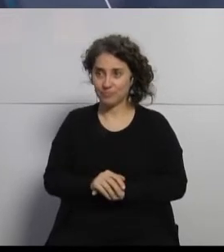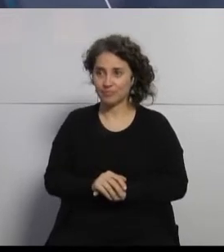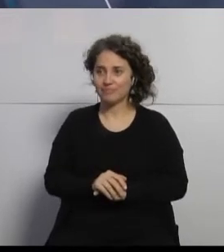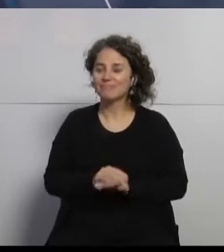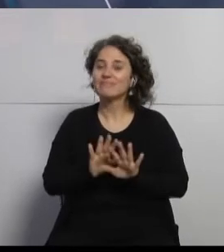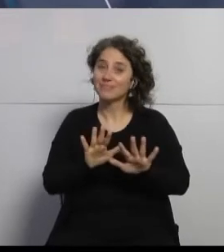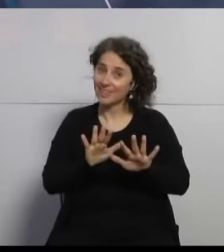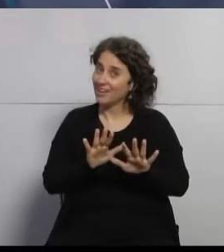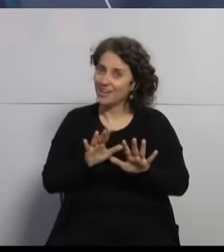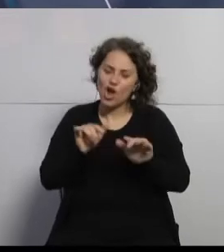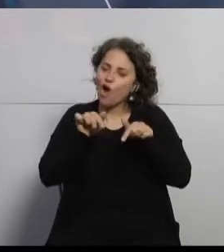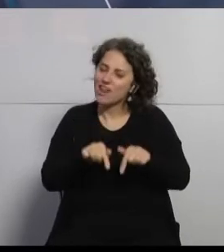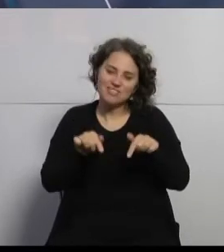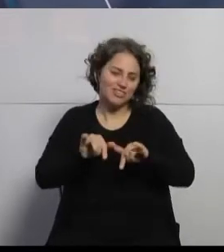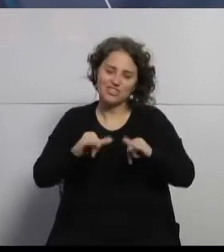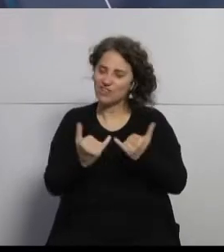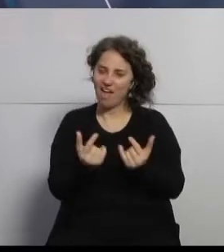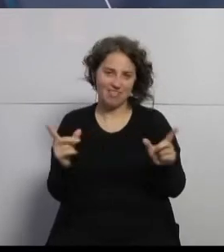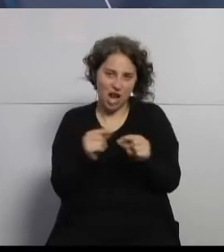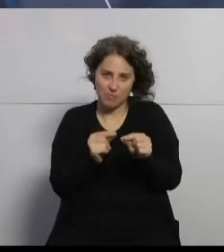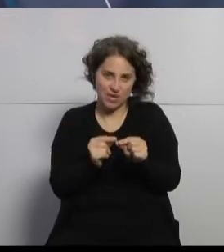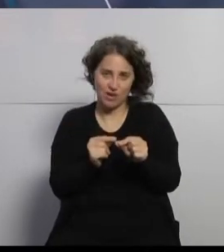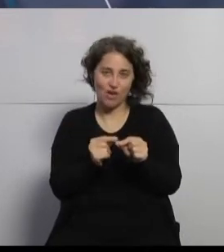Sí, con esto quería terminar.